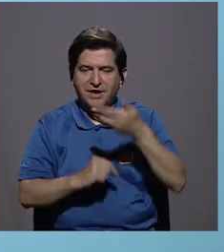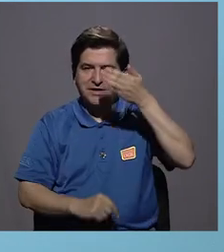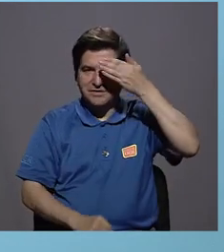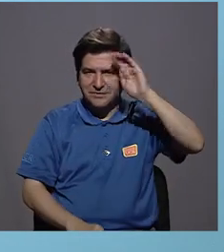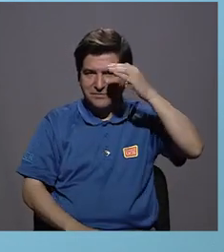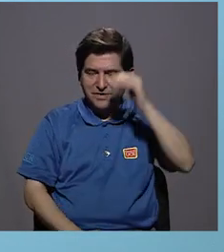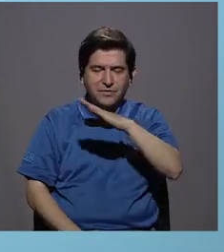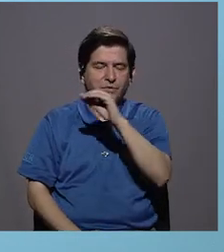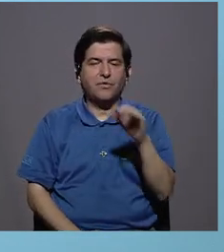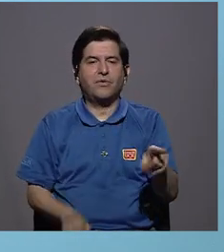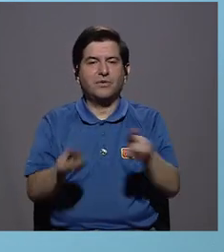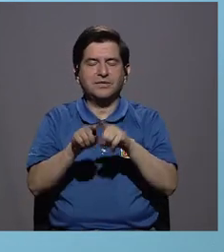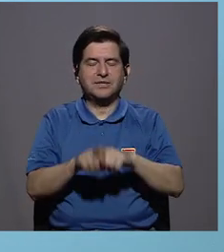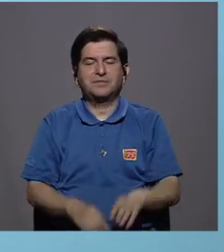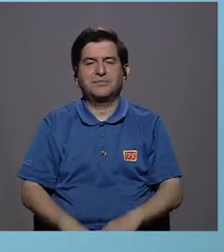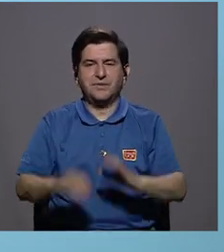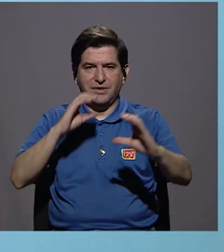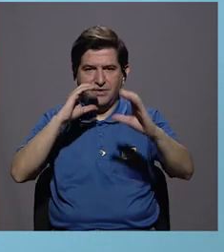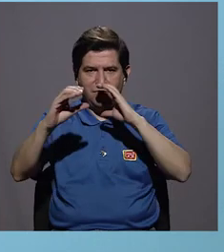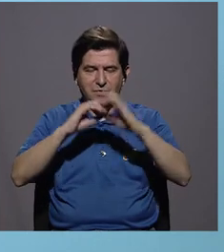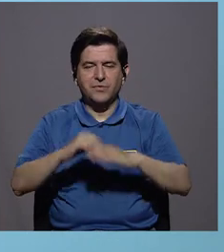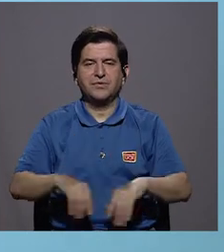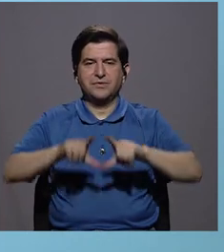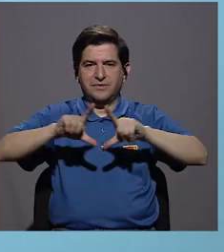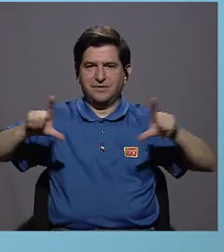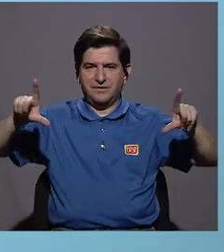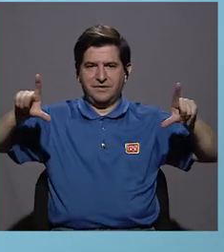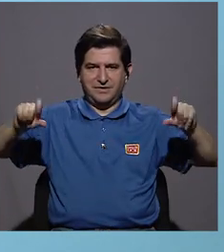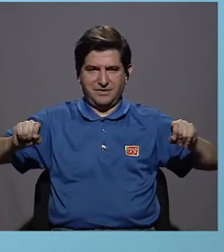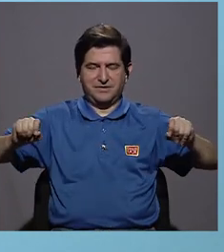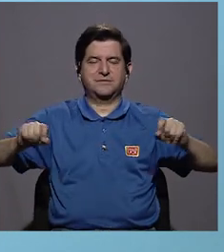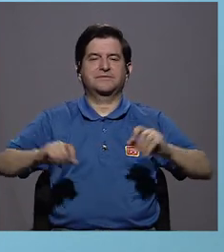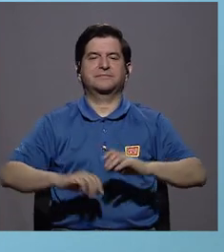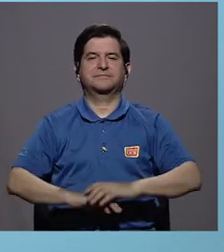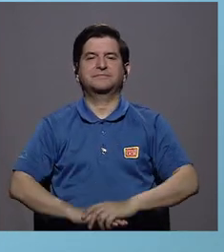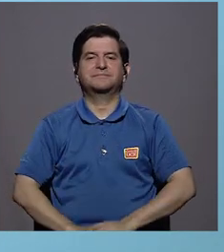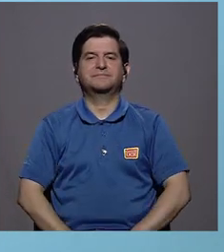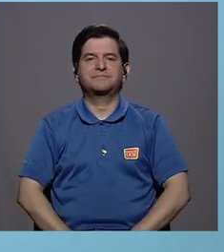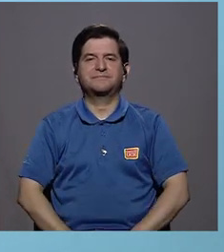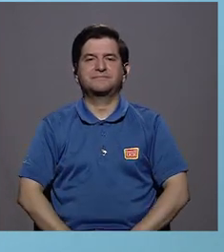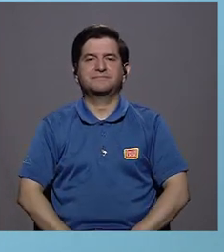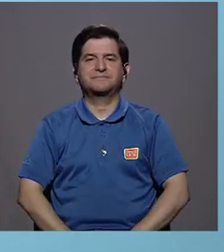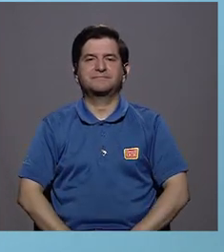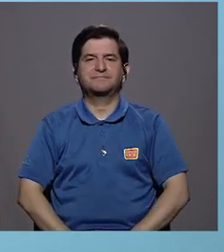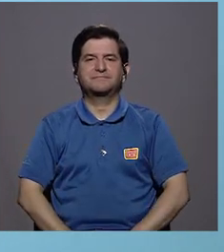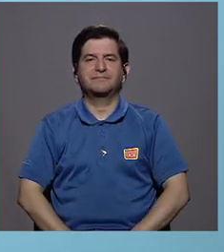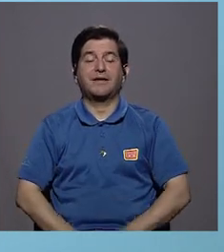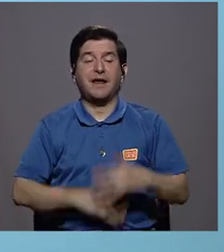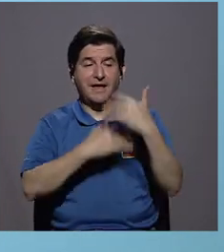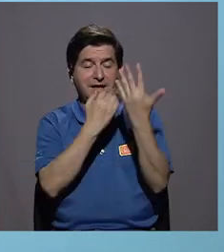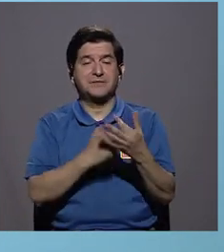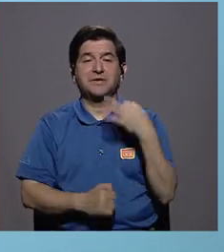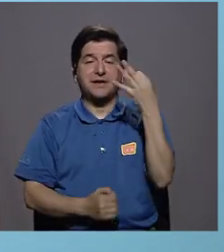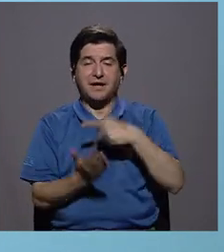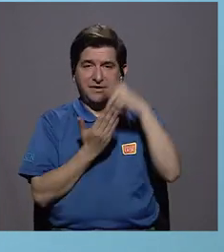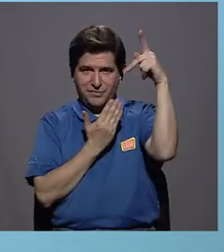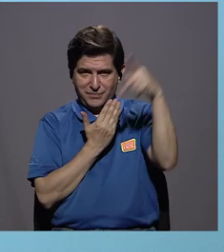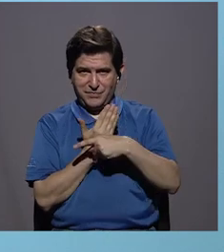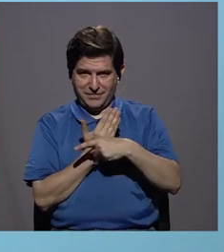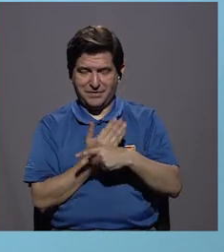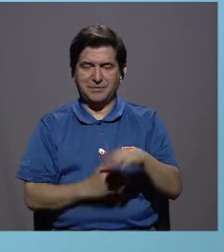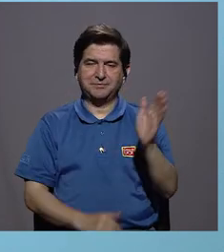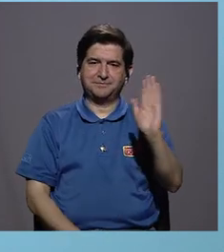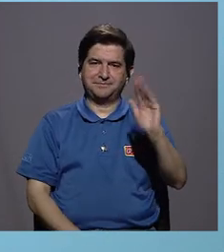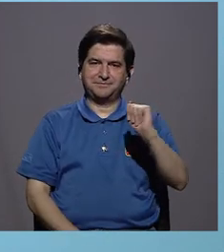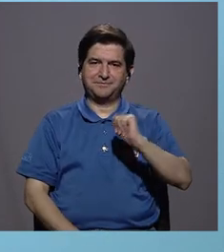sociales como el Facebook o puede escribirnos en YoQuieroVivirMejor.ucr.ac.cr Les esperamos en una